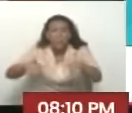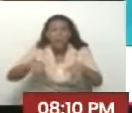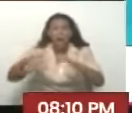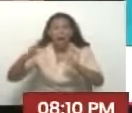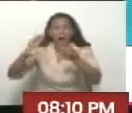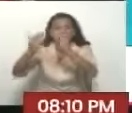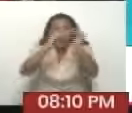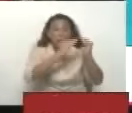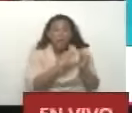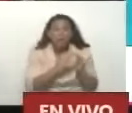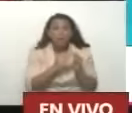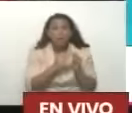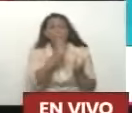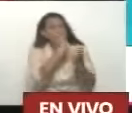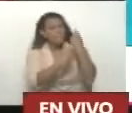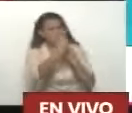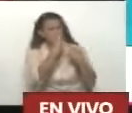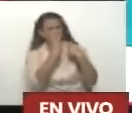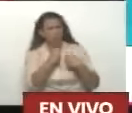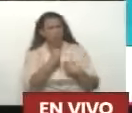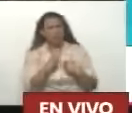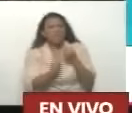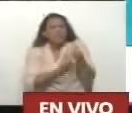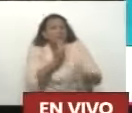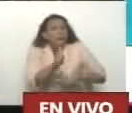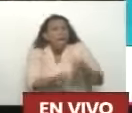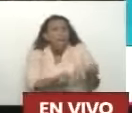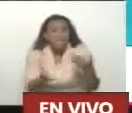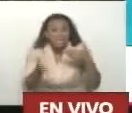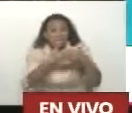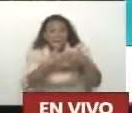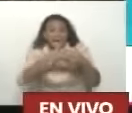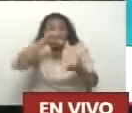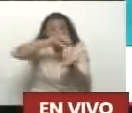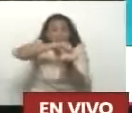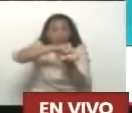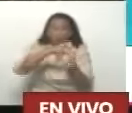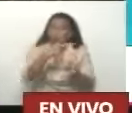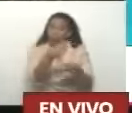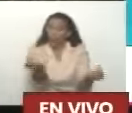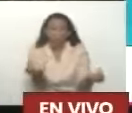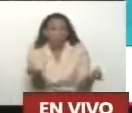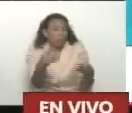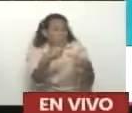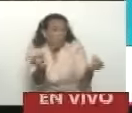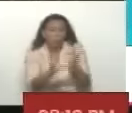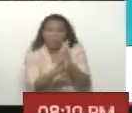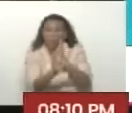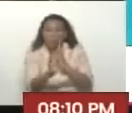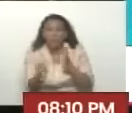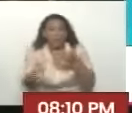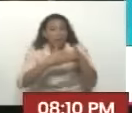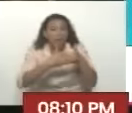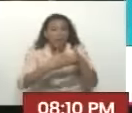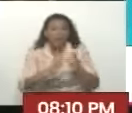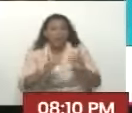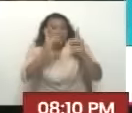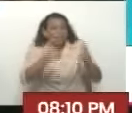me preguntaron No, ¿qué se hace? ¿Se cierran los centros? Yo le dije No Eso no lo tiene que determinar